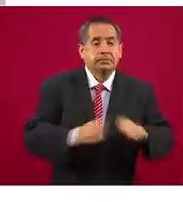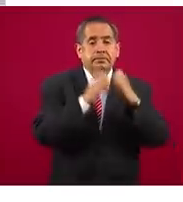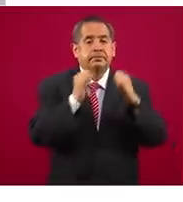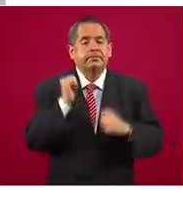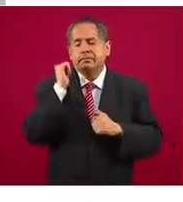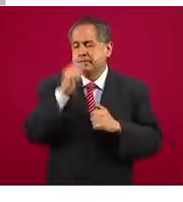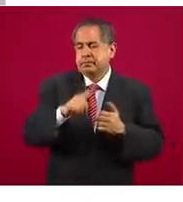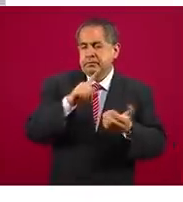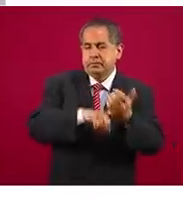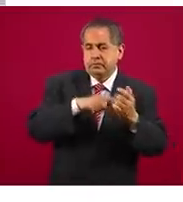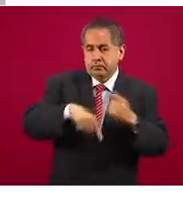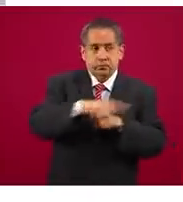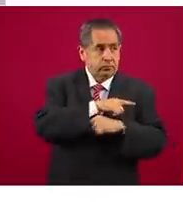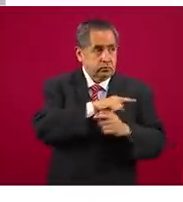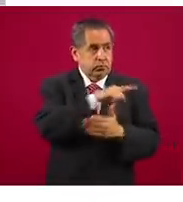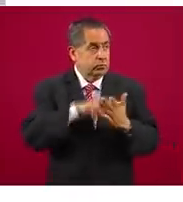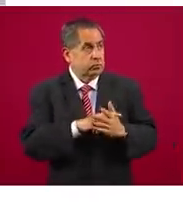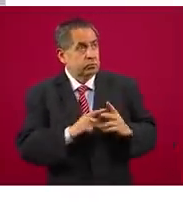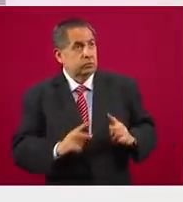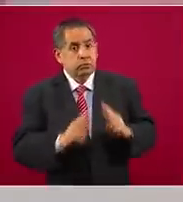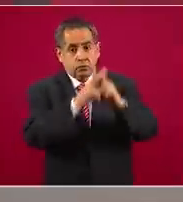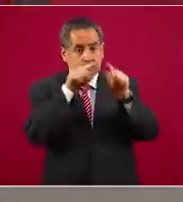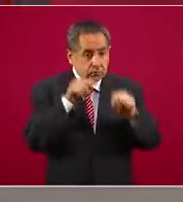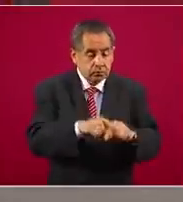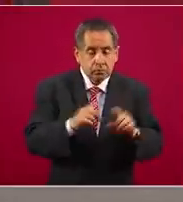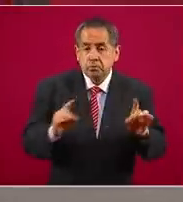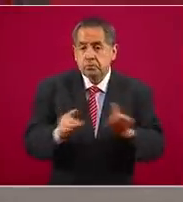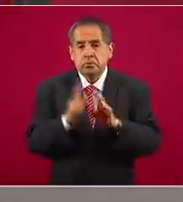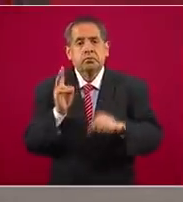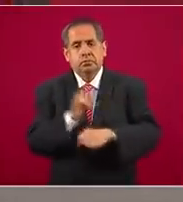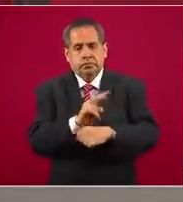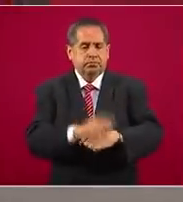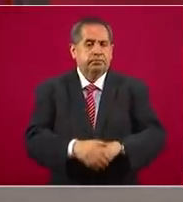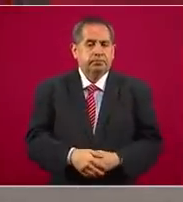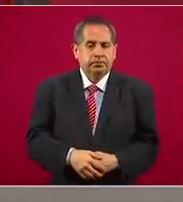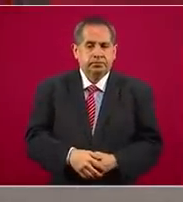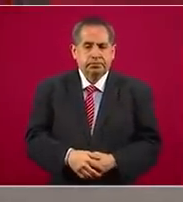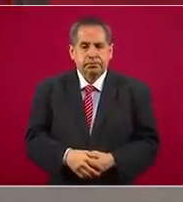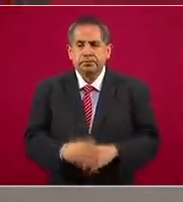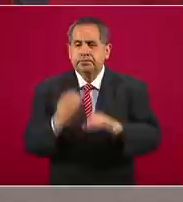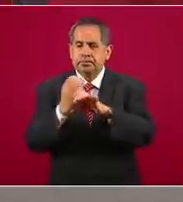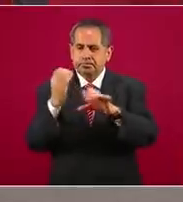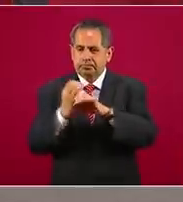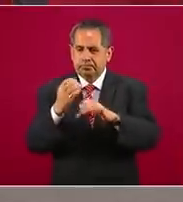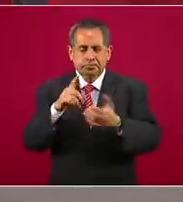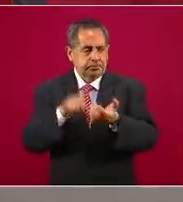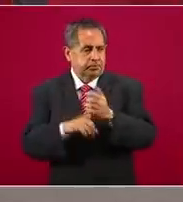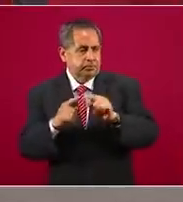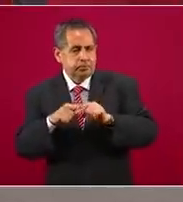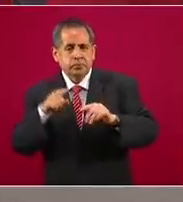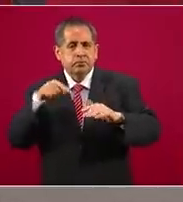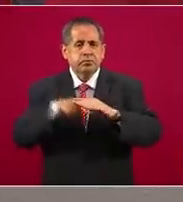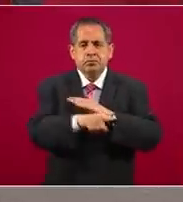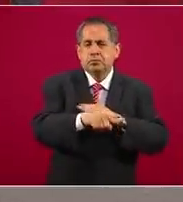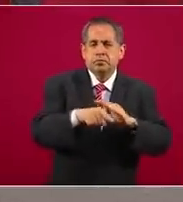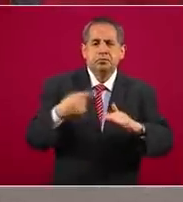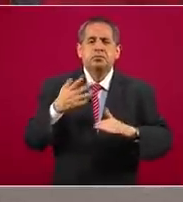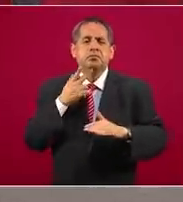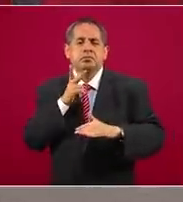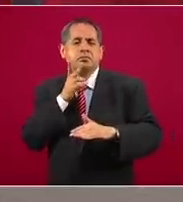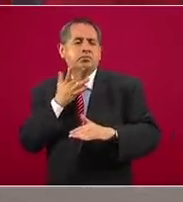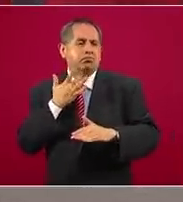dentro de la instalación estratégica. La protección de red de ductos, tres mil, casi tres mil